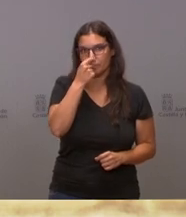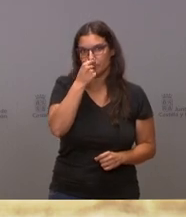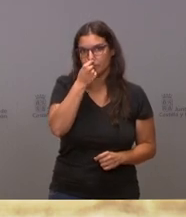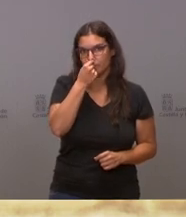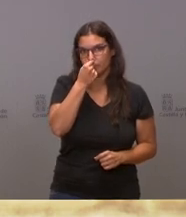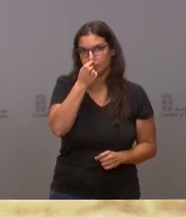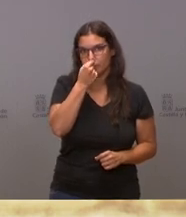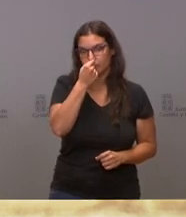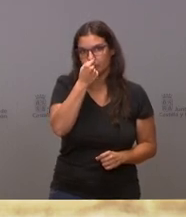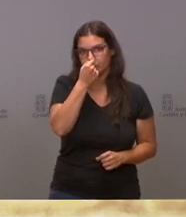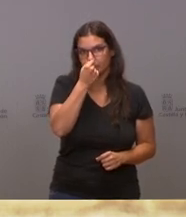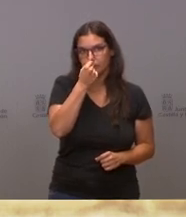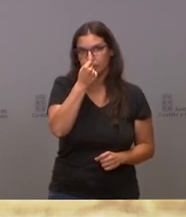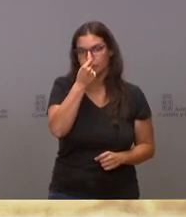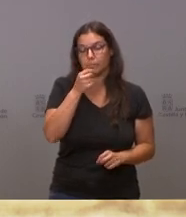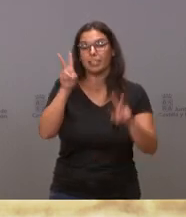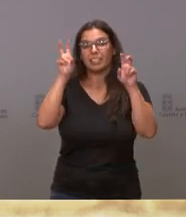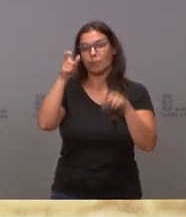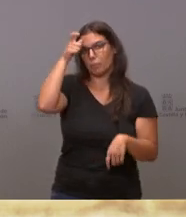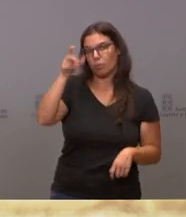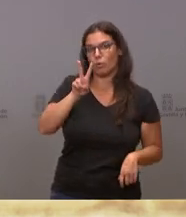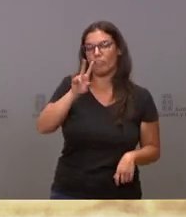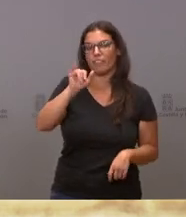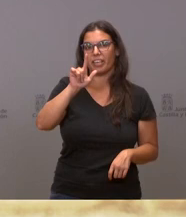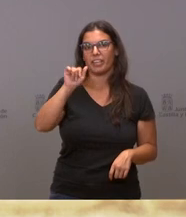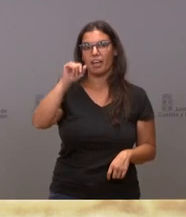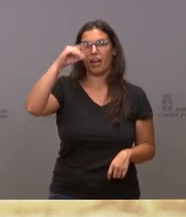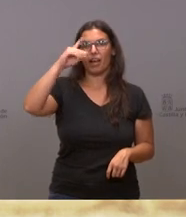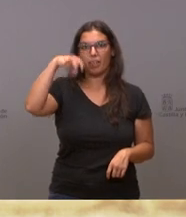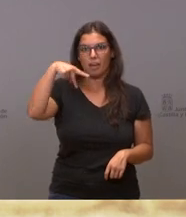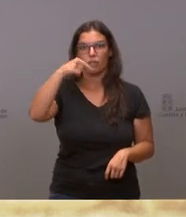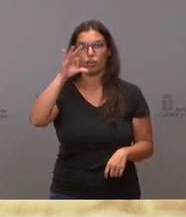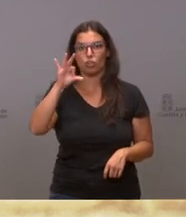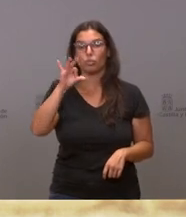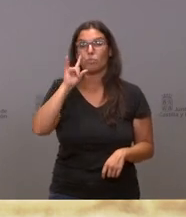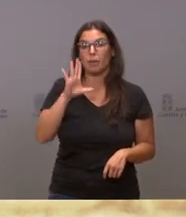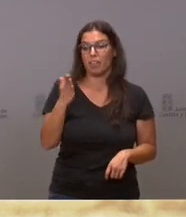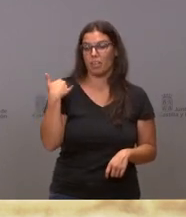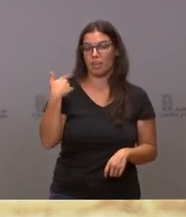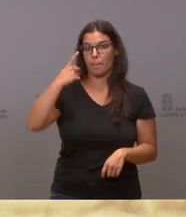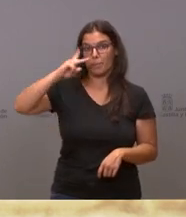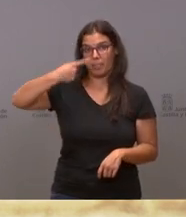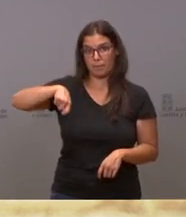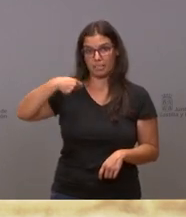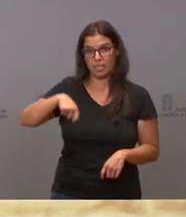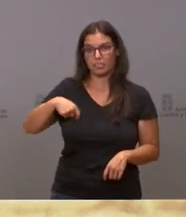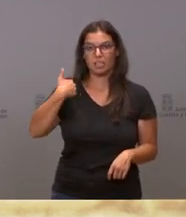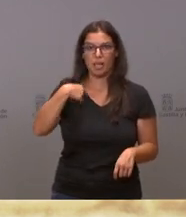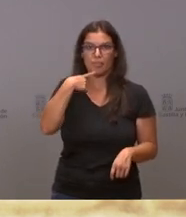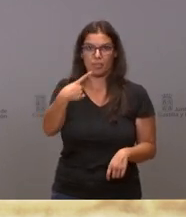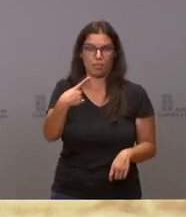Vamos a ver, respecto de Villadangos. Yo creo que el vicepresidente ayer fijó la postura del Gobierno